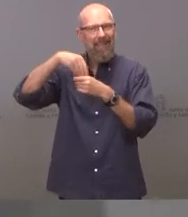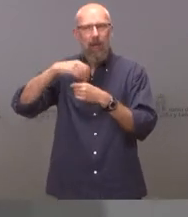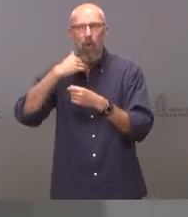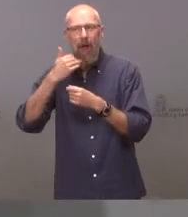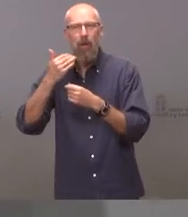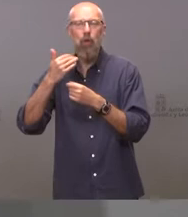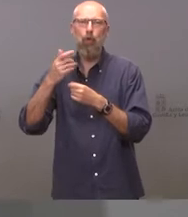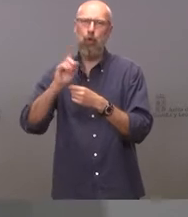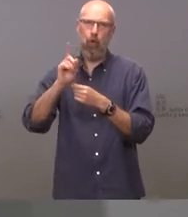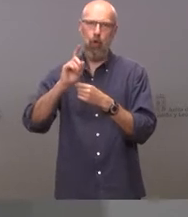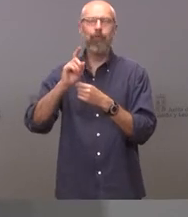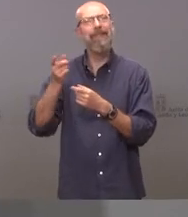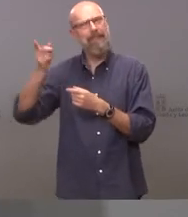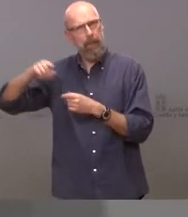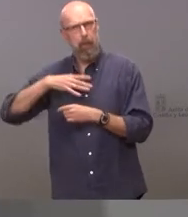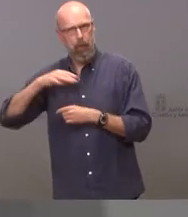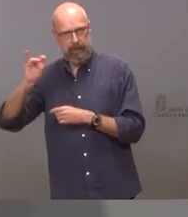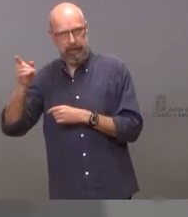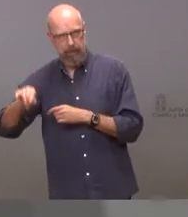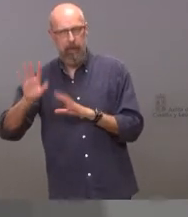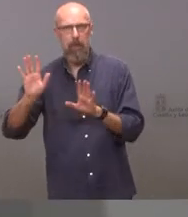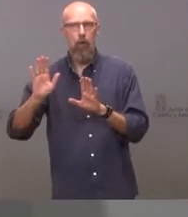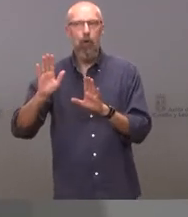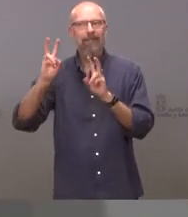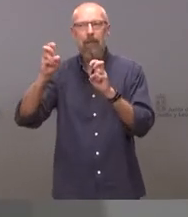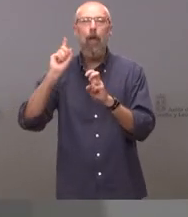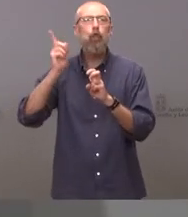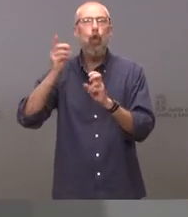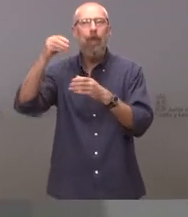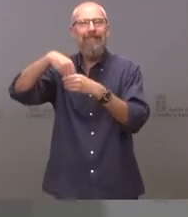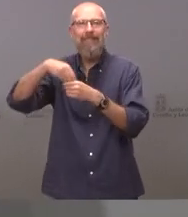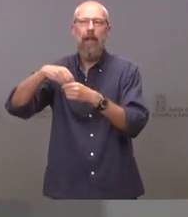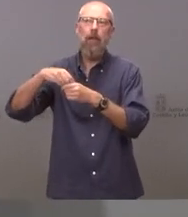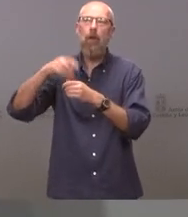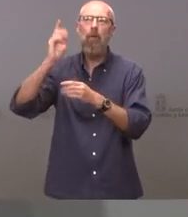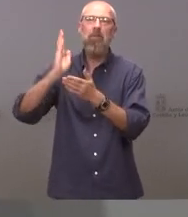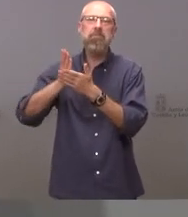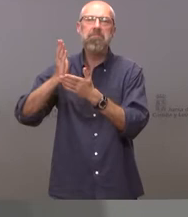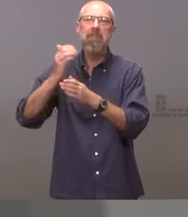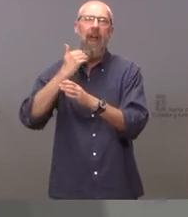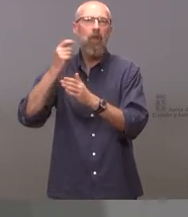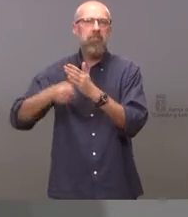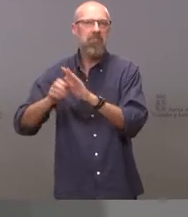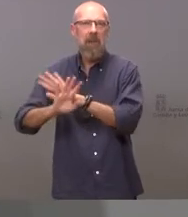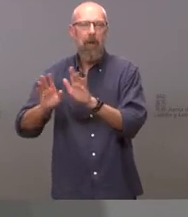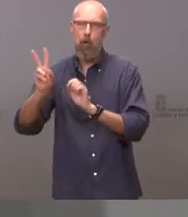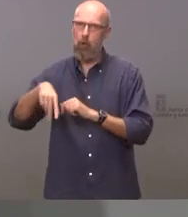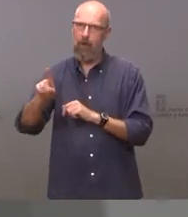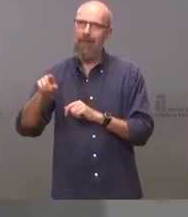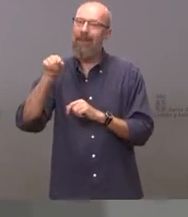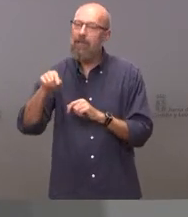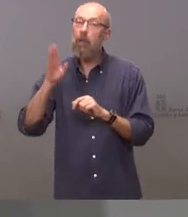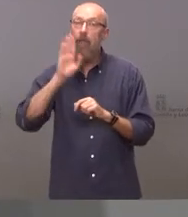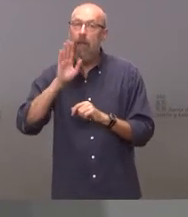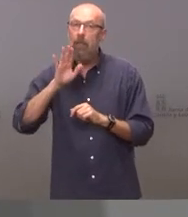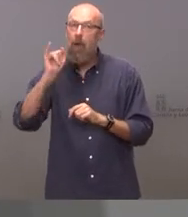también que también es un asunto de dilucidar si se han producido o no hechos delictivos